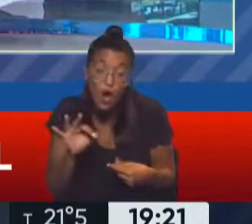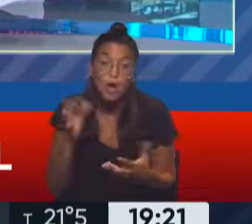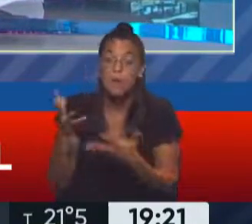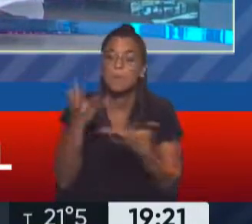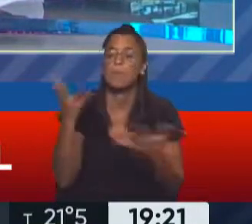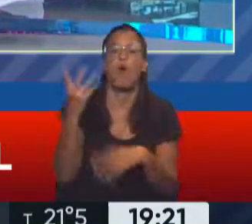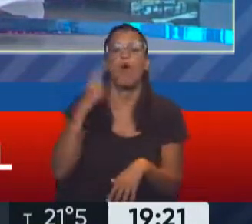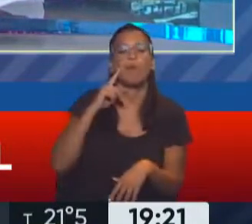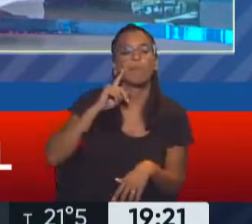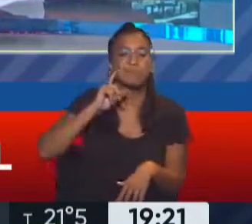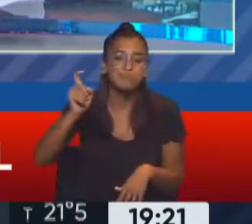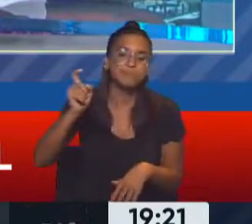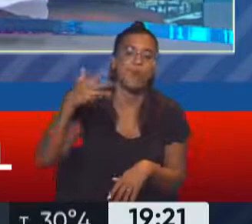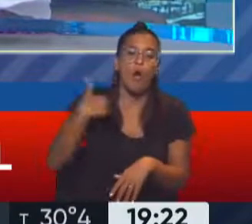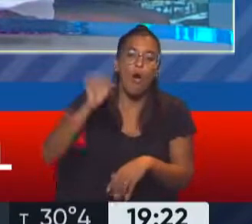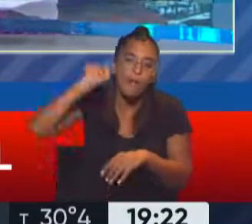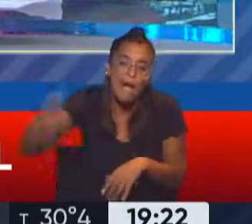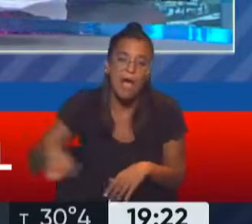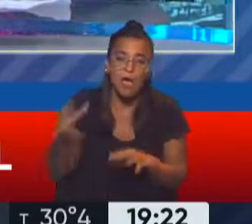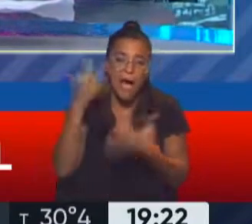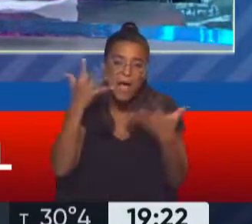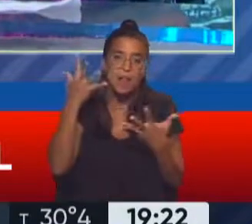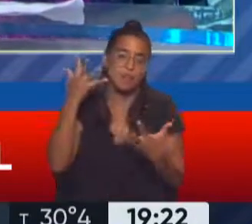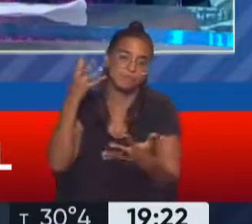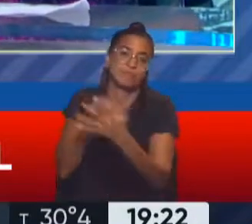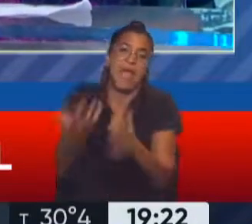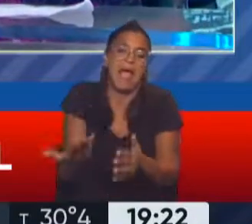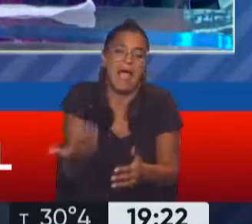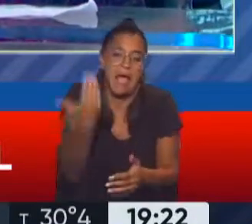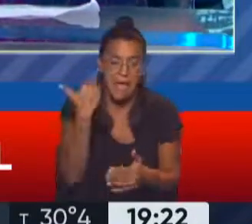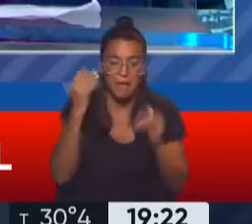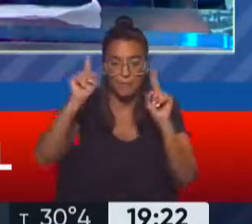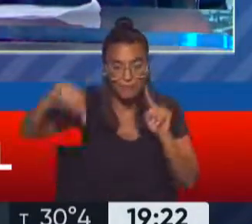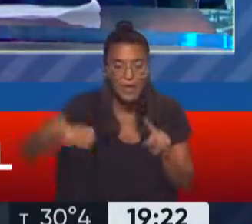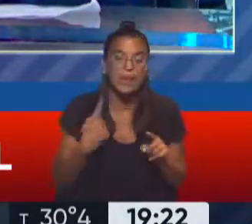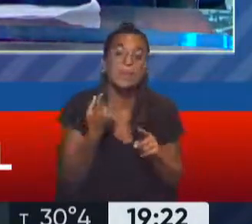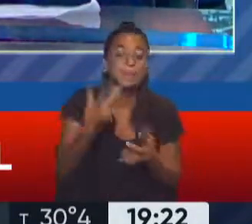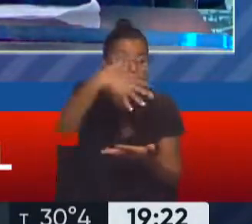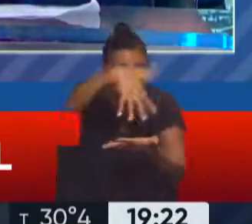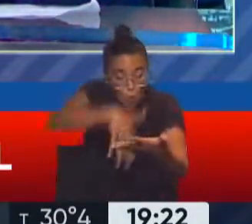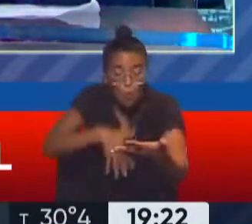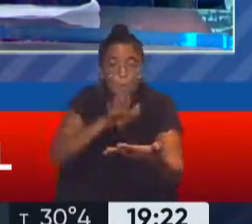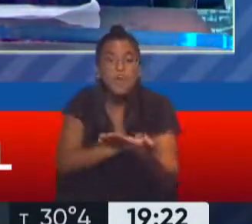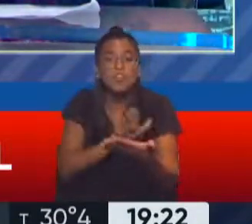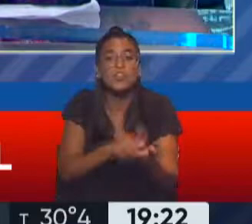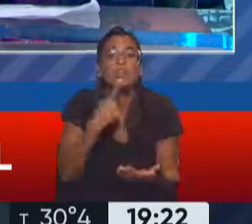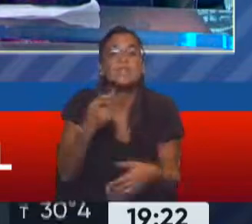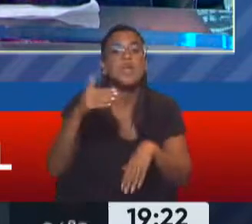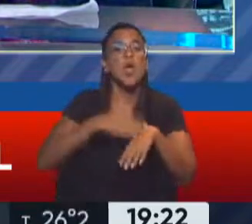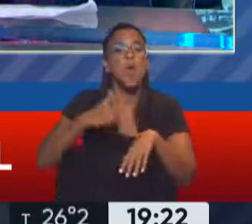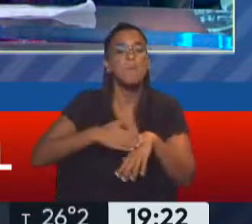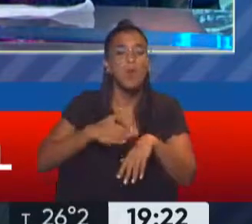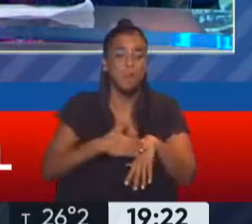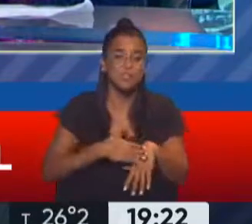impericia, se dan por imprudencia. Y en un documento que circuló esta semana, Compromiso Vial,